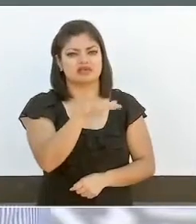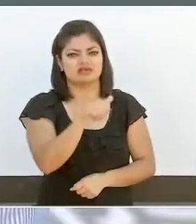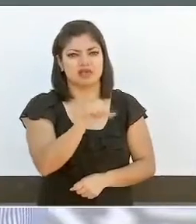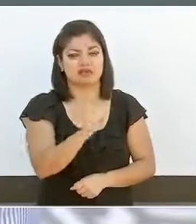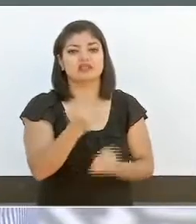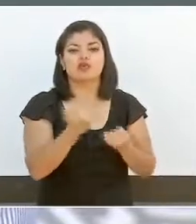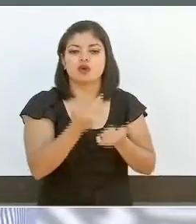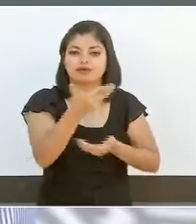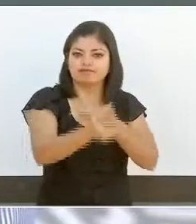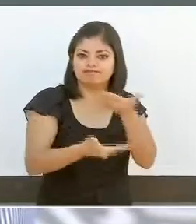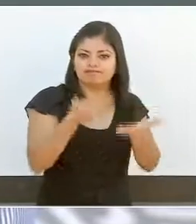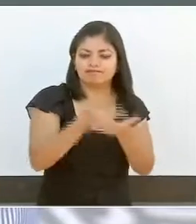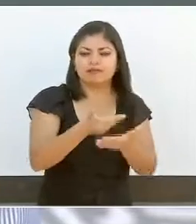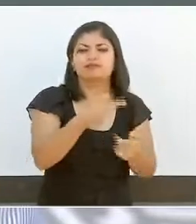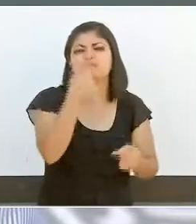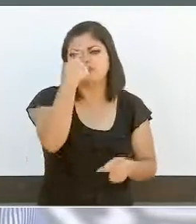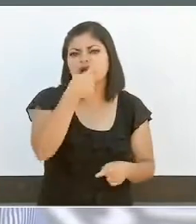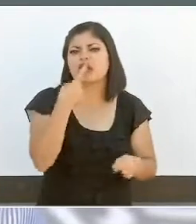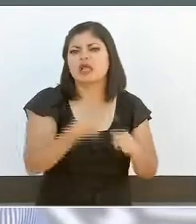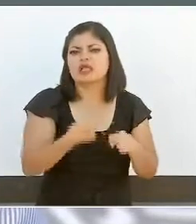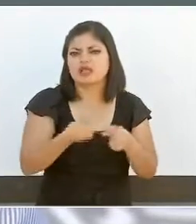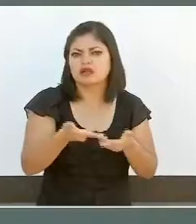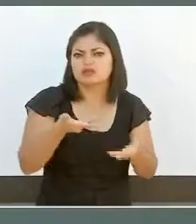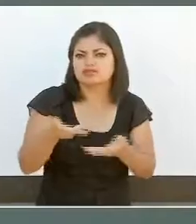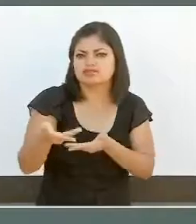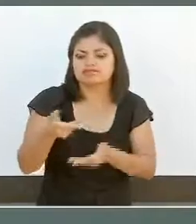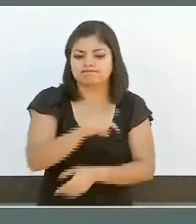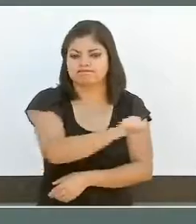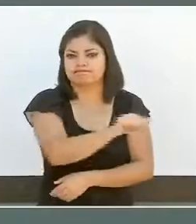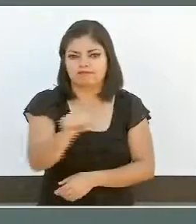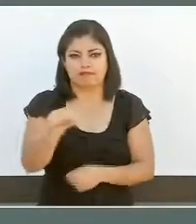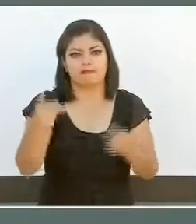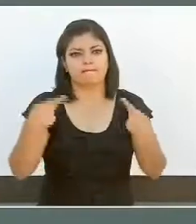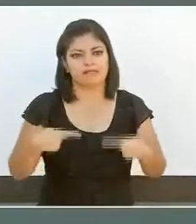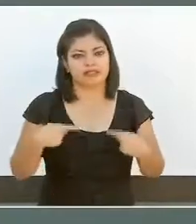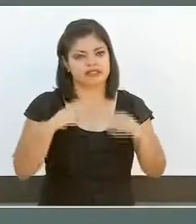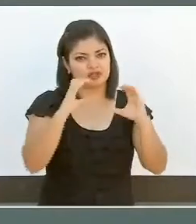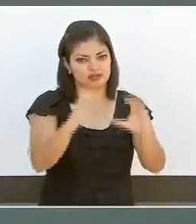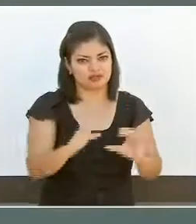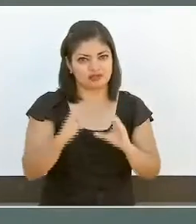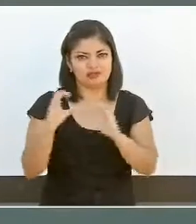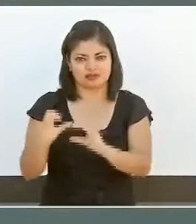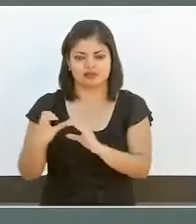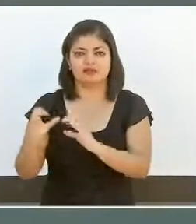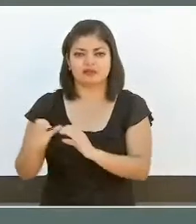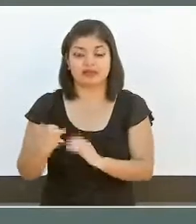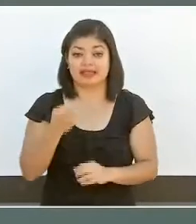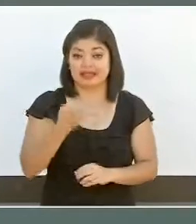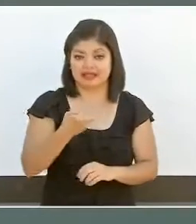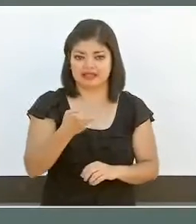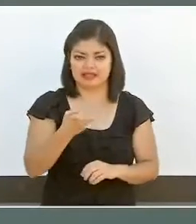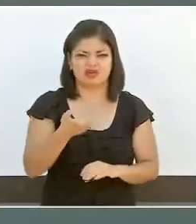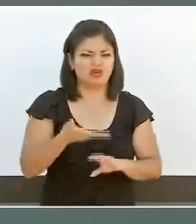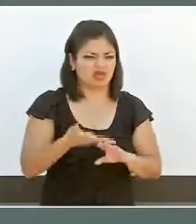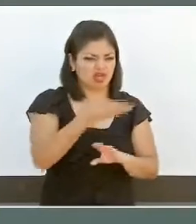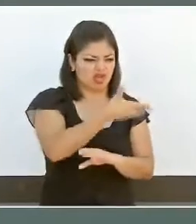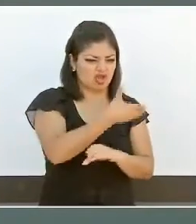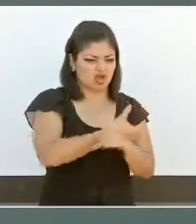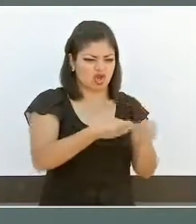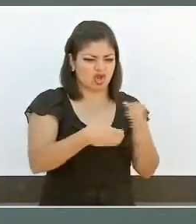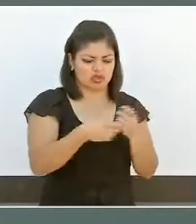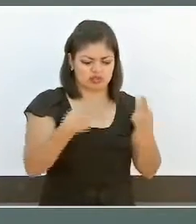servicio a la ciudadanía con especial cuidado en los más vulnerables, antes de cualquier interés personal.